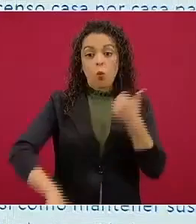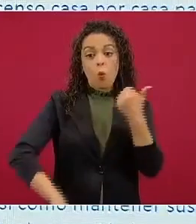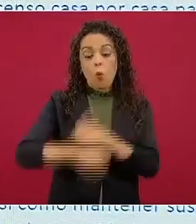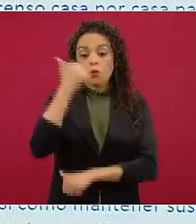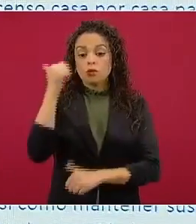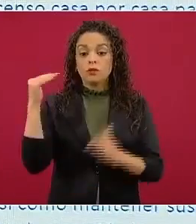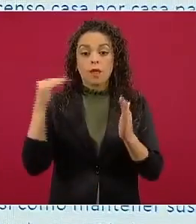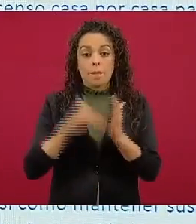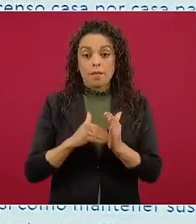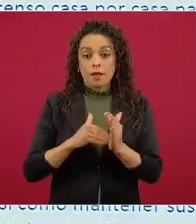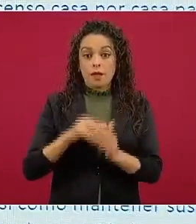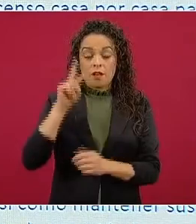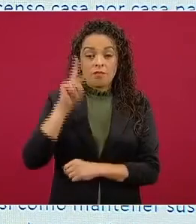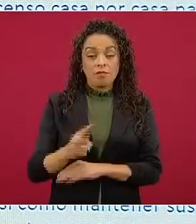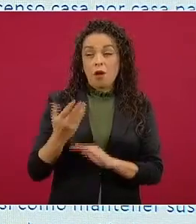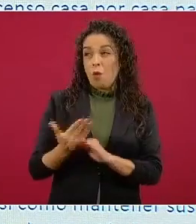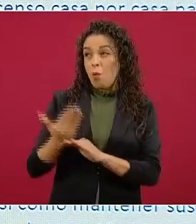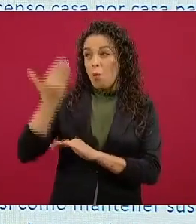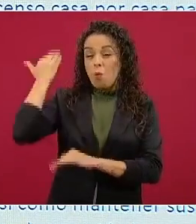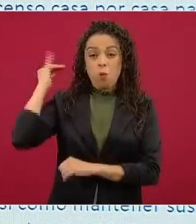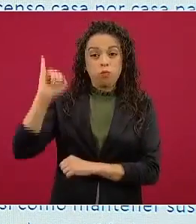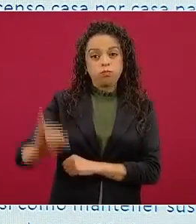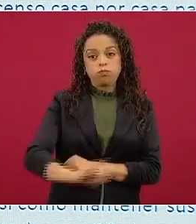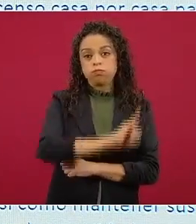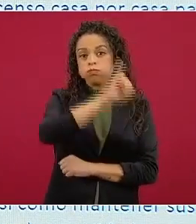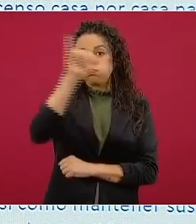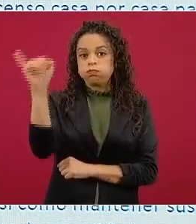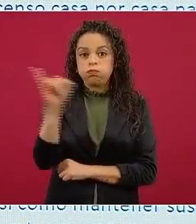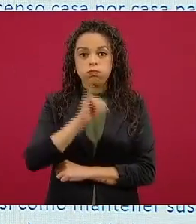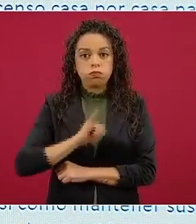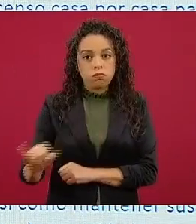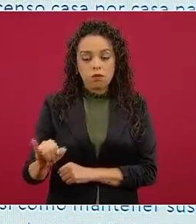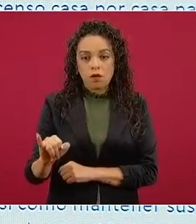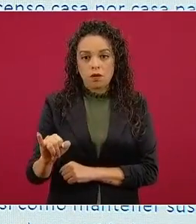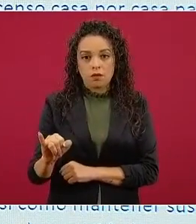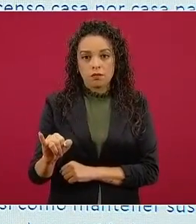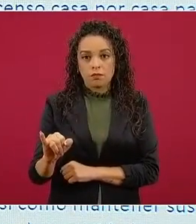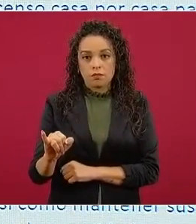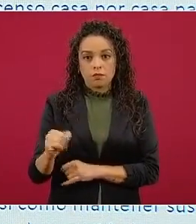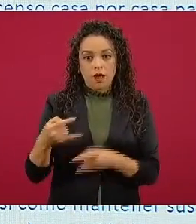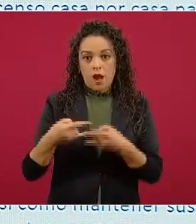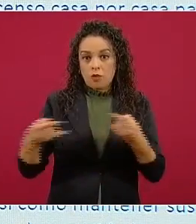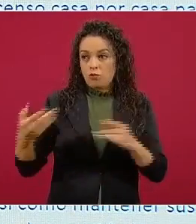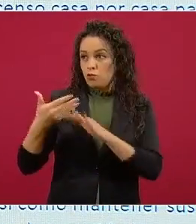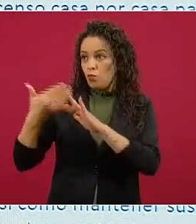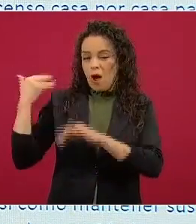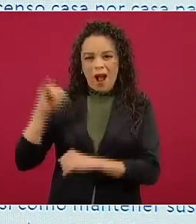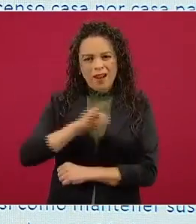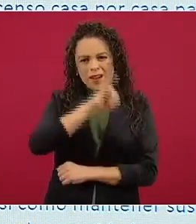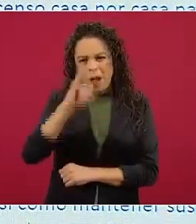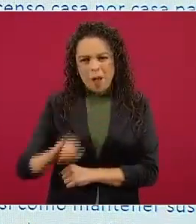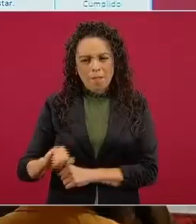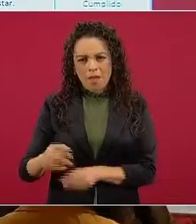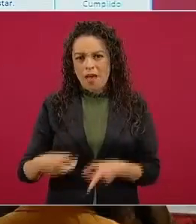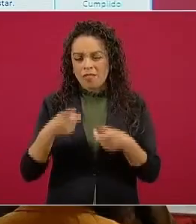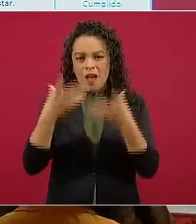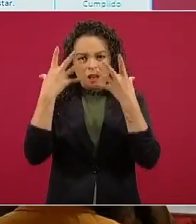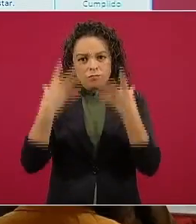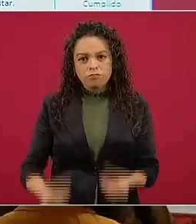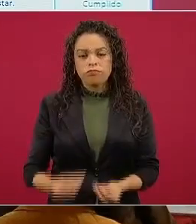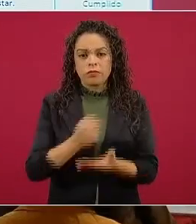en la historia del país se habían entregado tantos créditos y